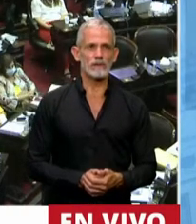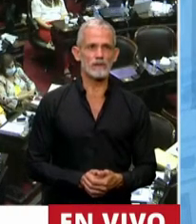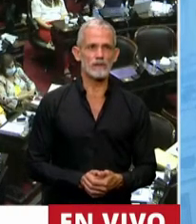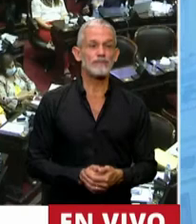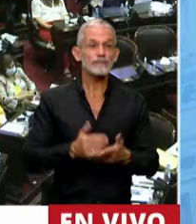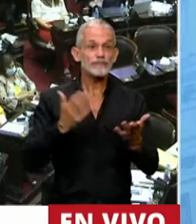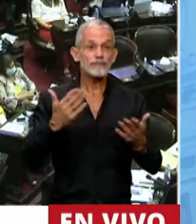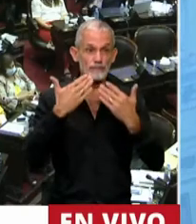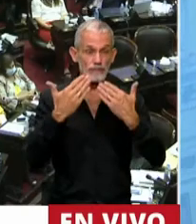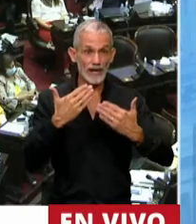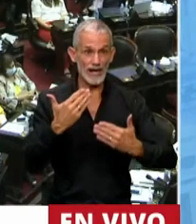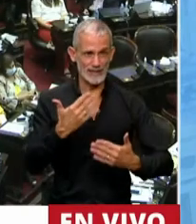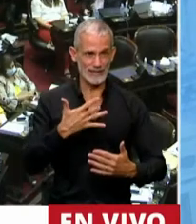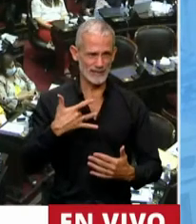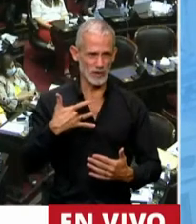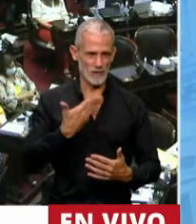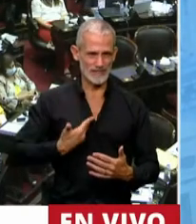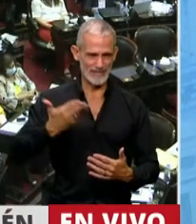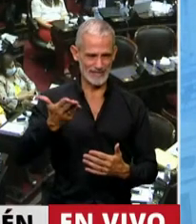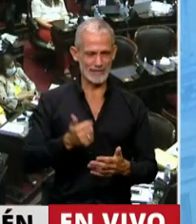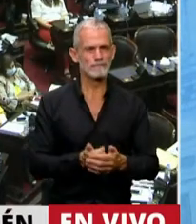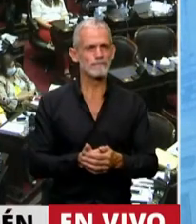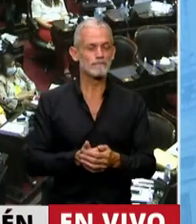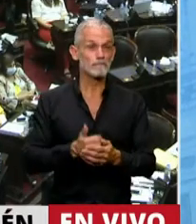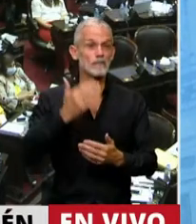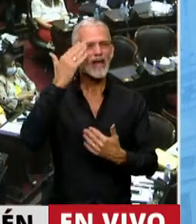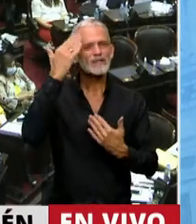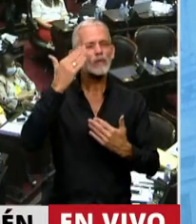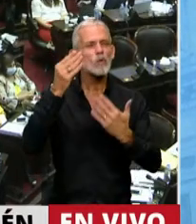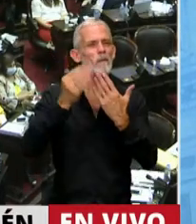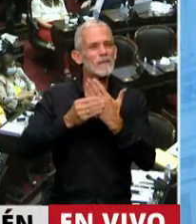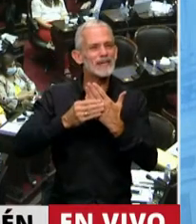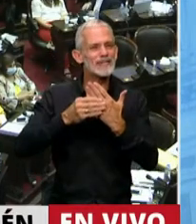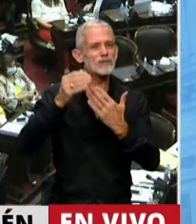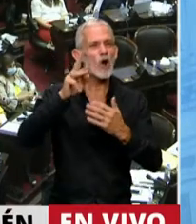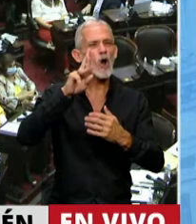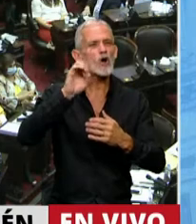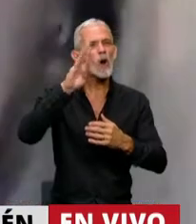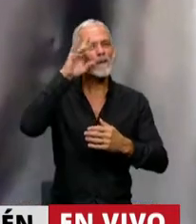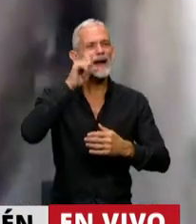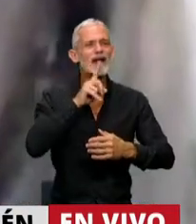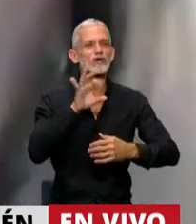Gracias, señora presidenta. Saludo al ministro, a Roberto